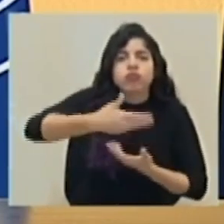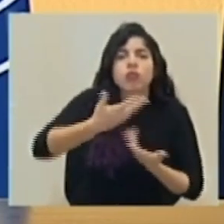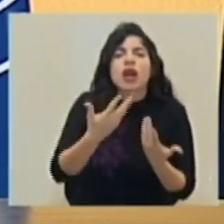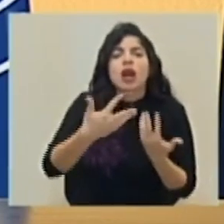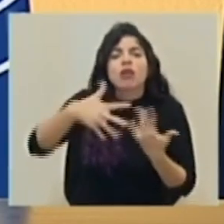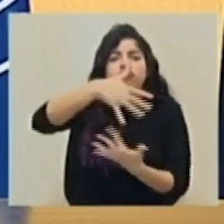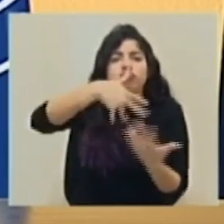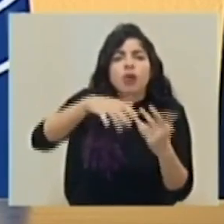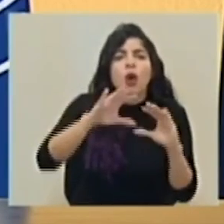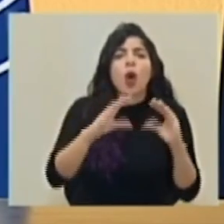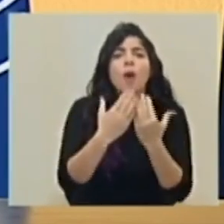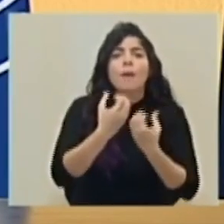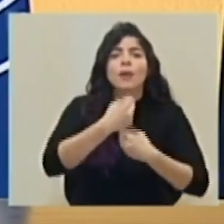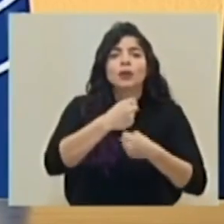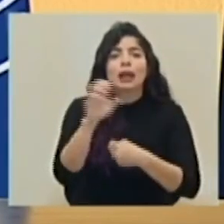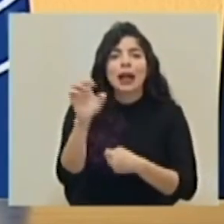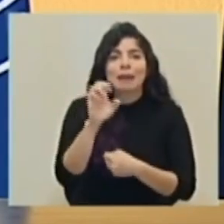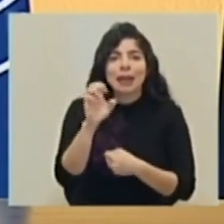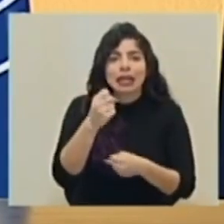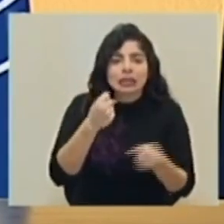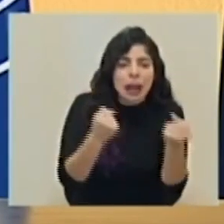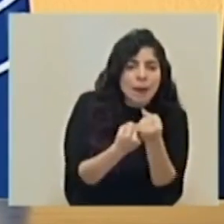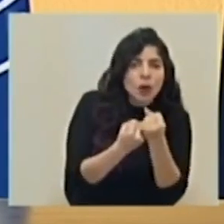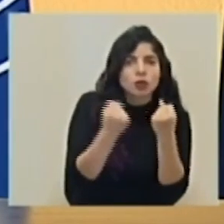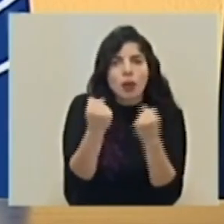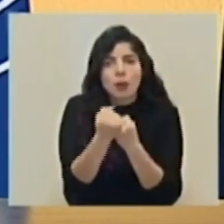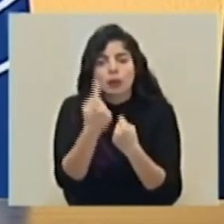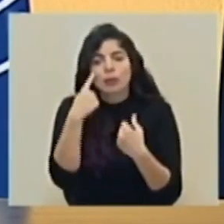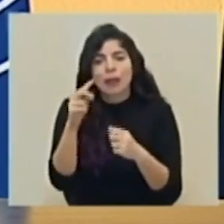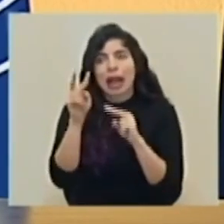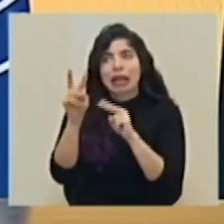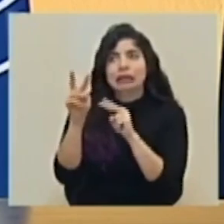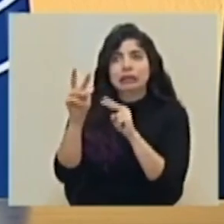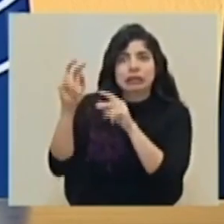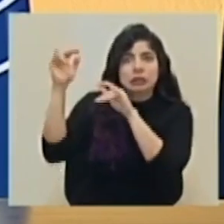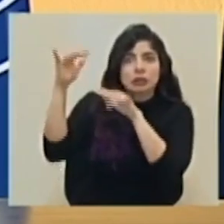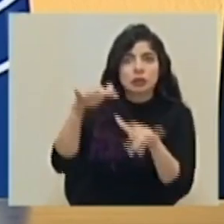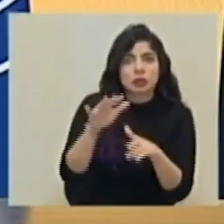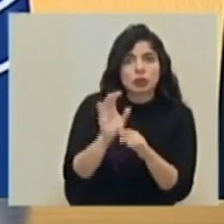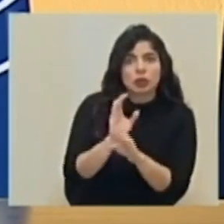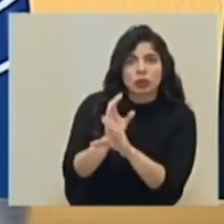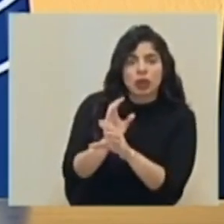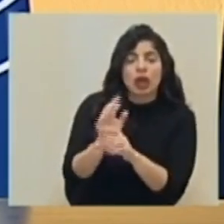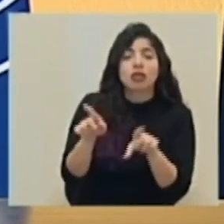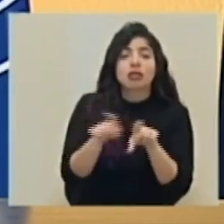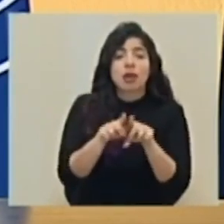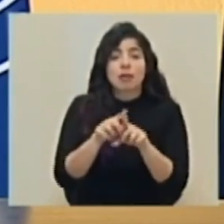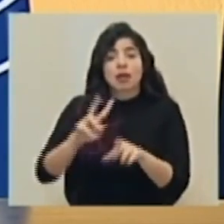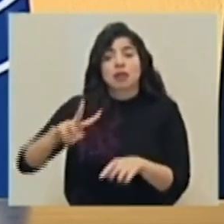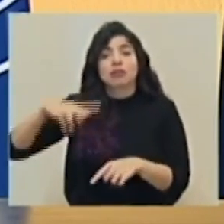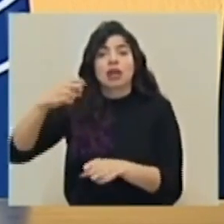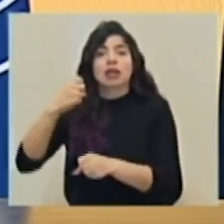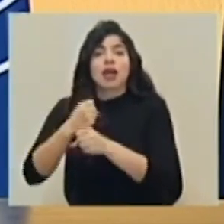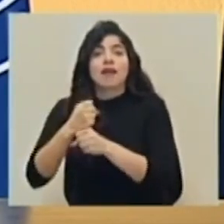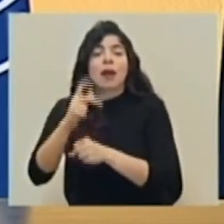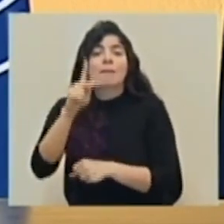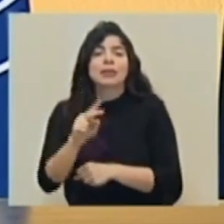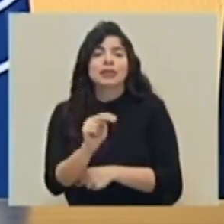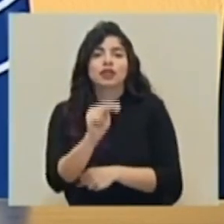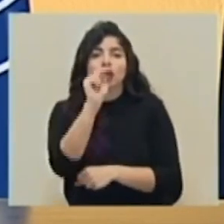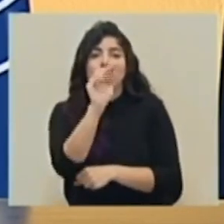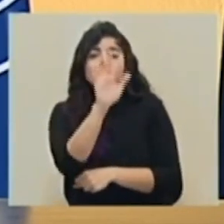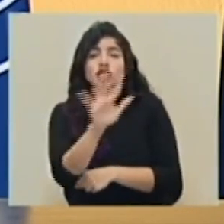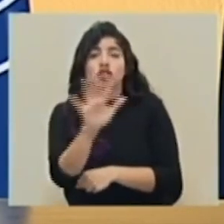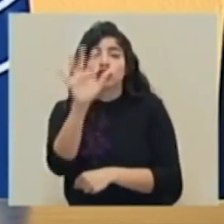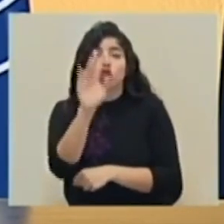comunales de emergencia para dar seguimiento a estos deslizamientos. Además, hemos reforzado el trabajo en lo que es Pacífico Norte y Zona Norte,